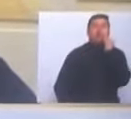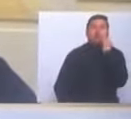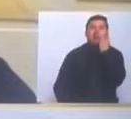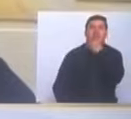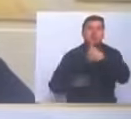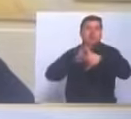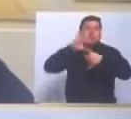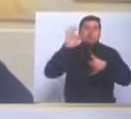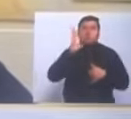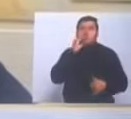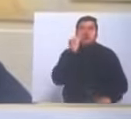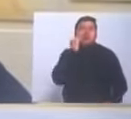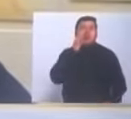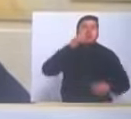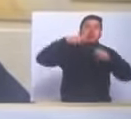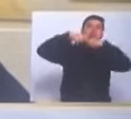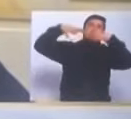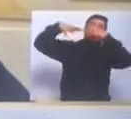del Caribe colombiano.